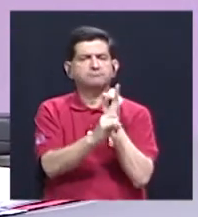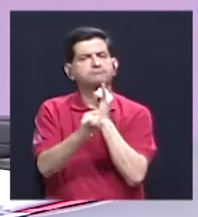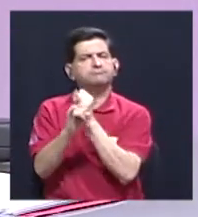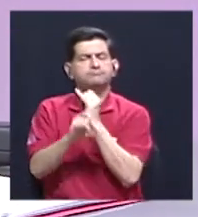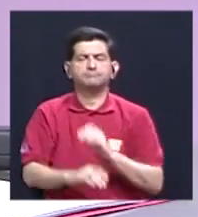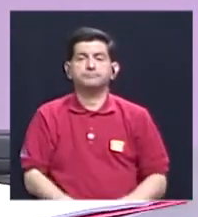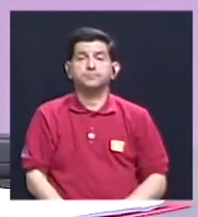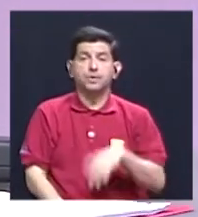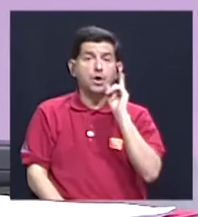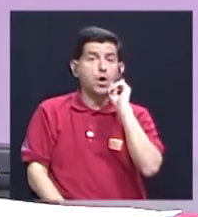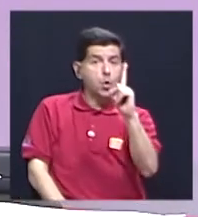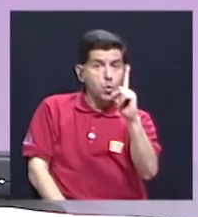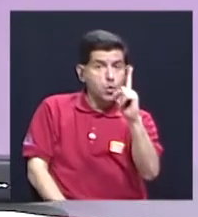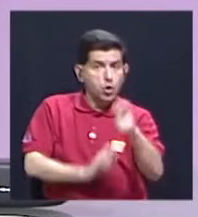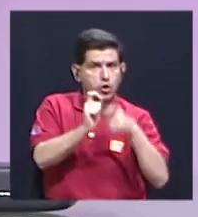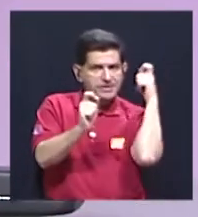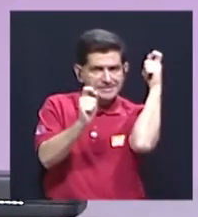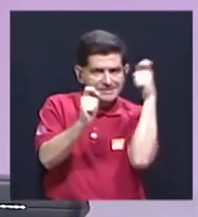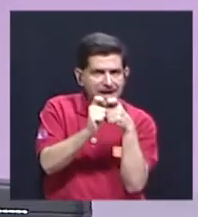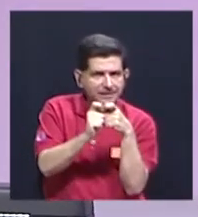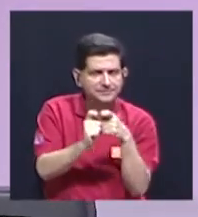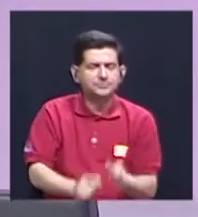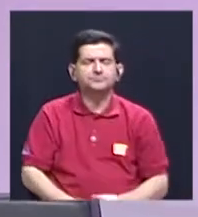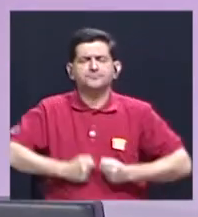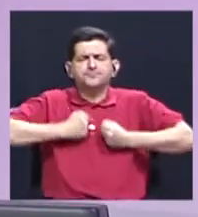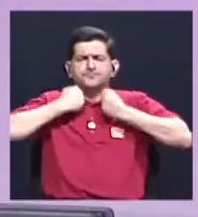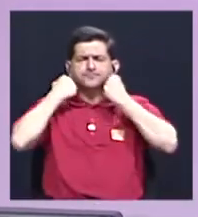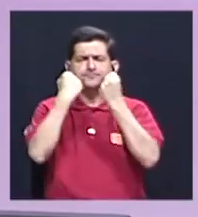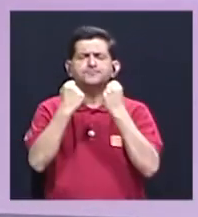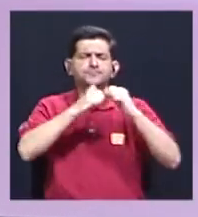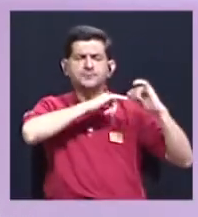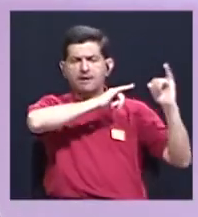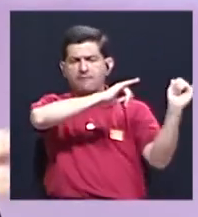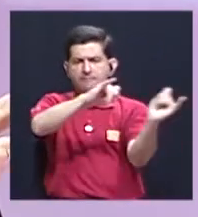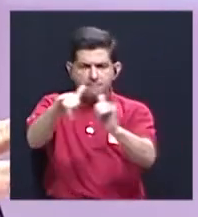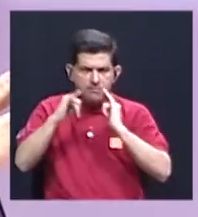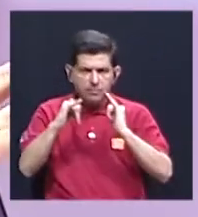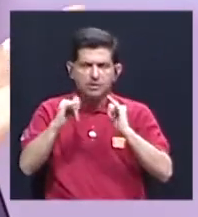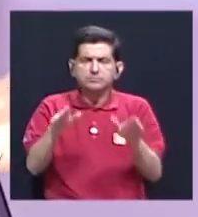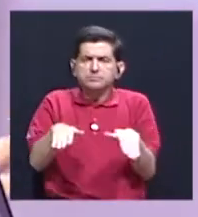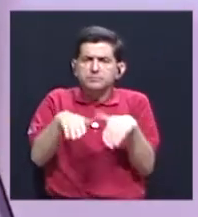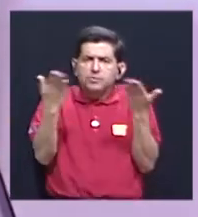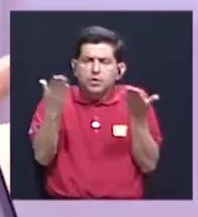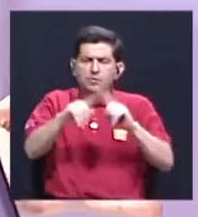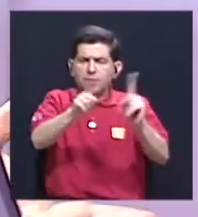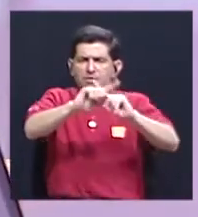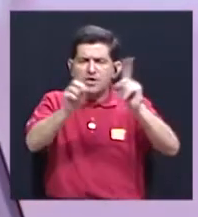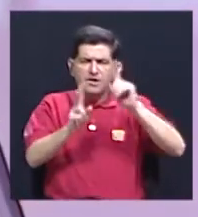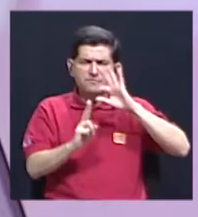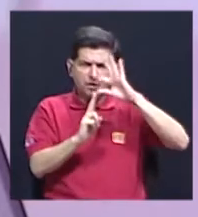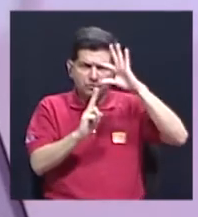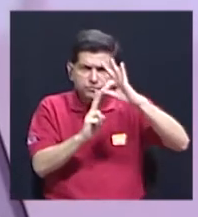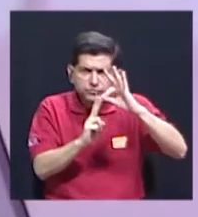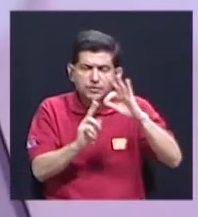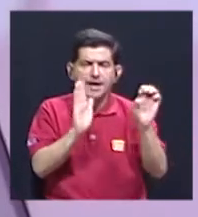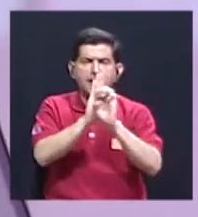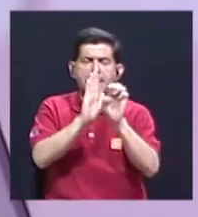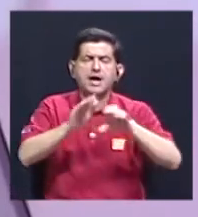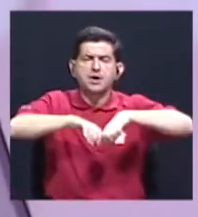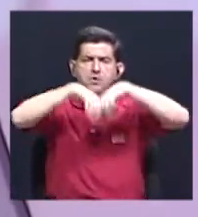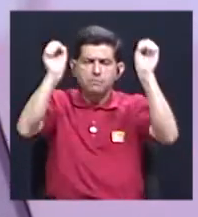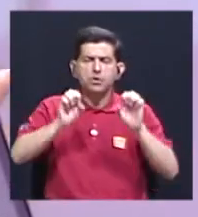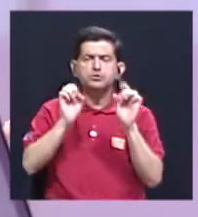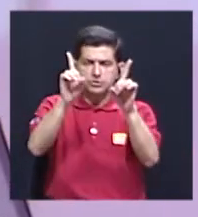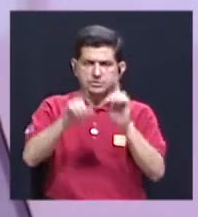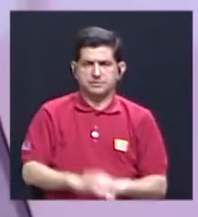Y uno de ellos es el fortalecimiento de la igualdad a través de oportunidades, como por ejemplo el sistema